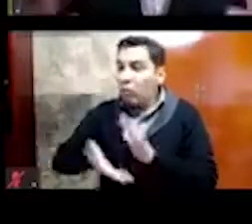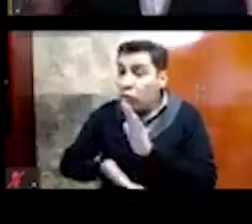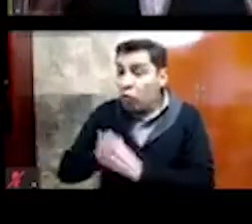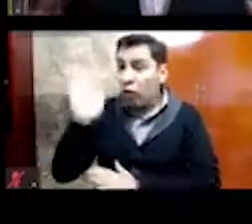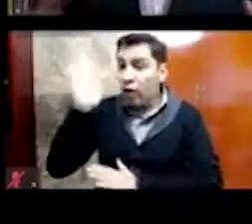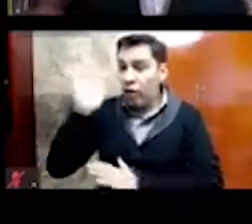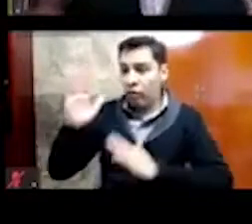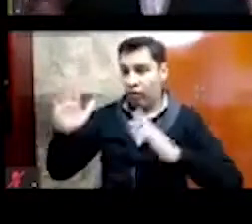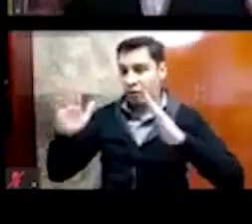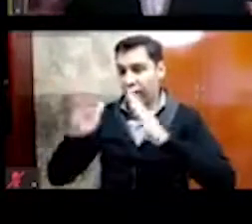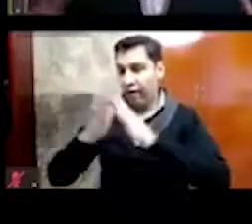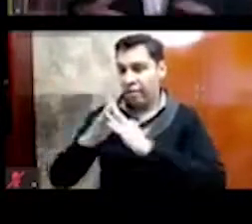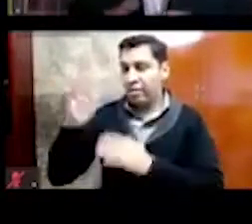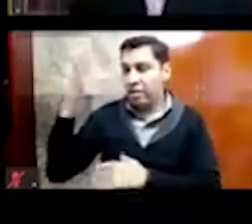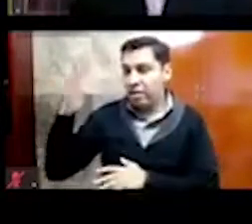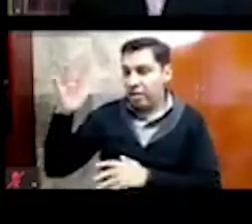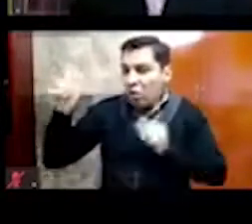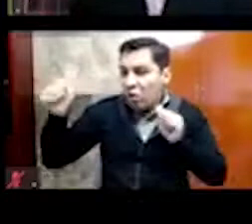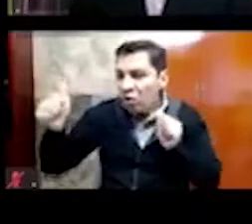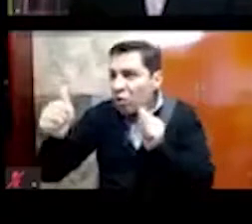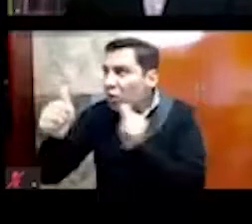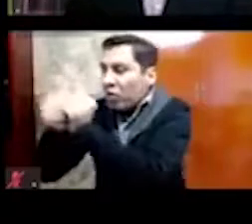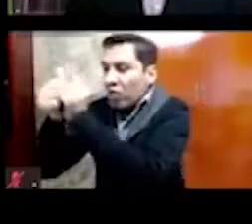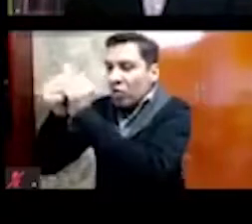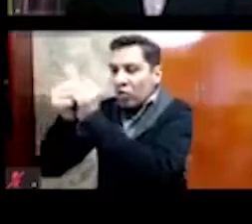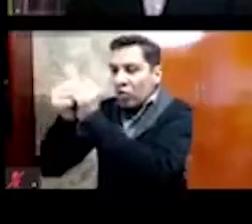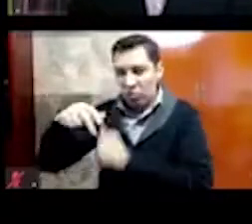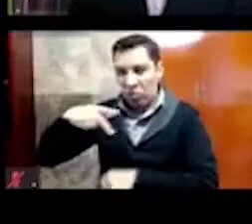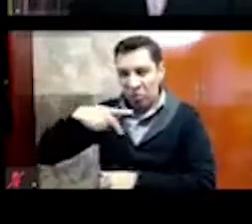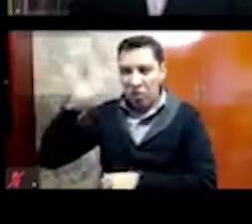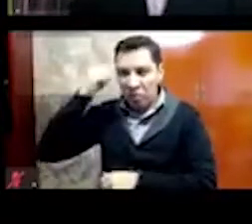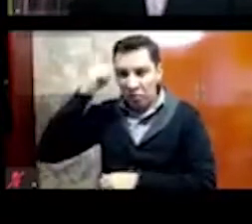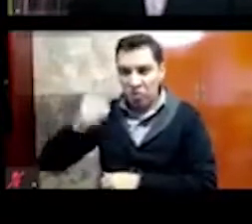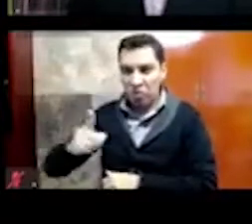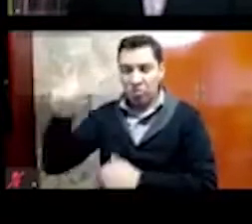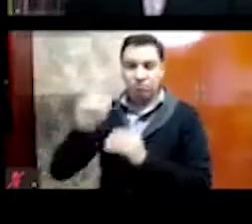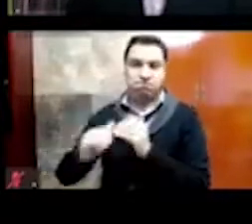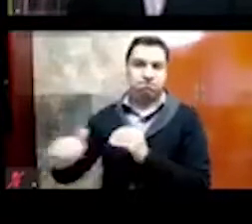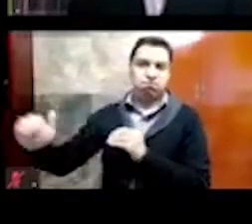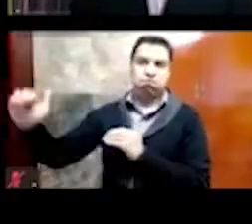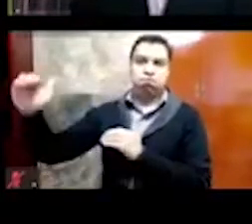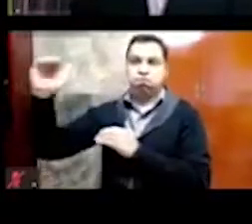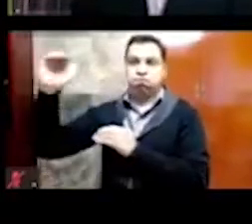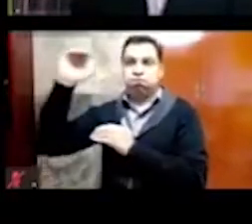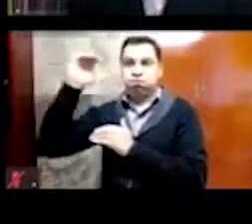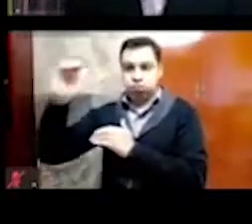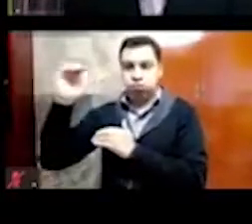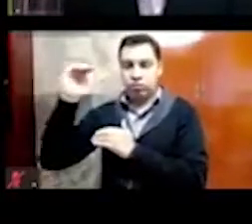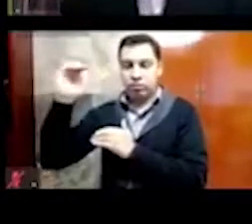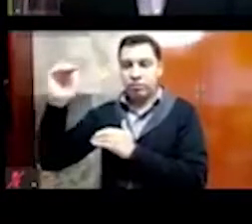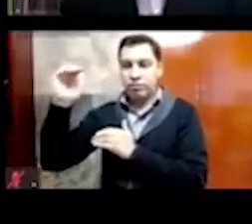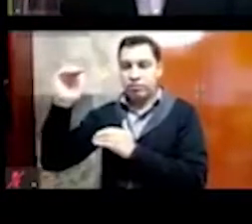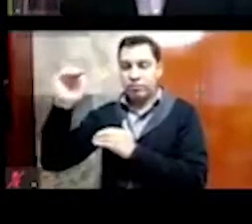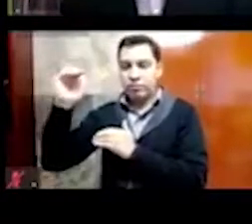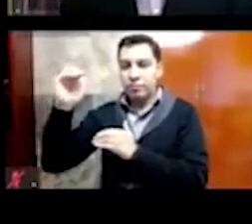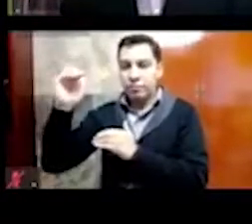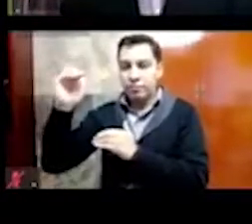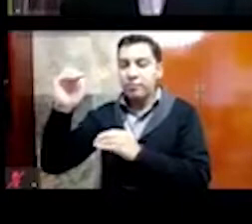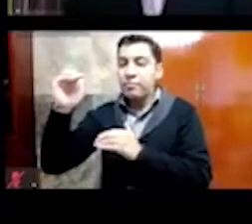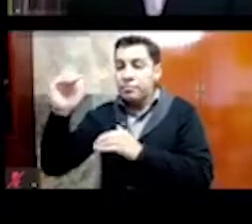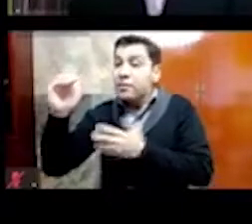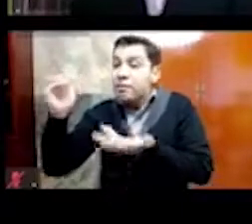fueron a acompañar al sol, que era un dios, que los dioses sabemos que en época prehispánica los dioses